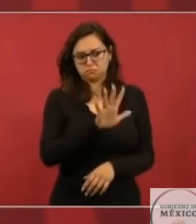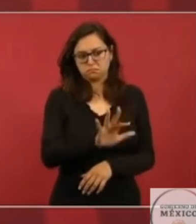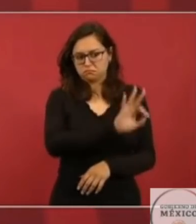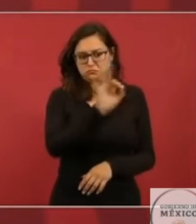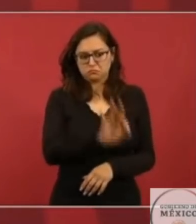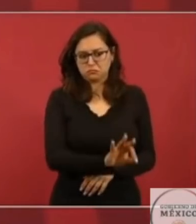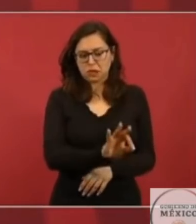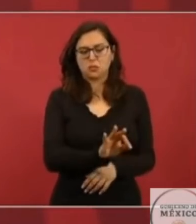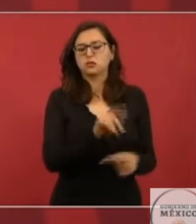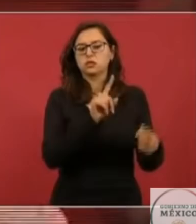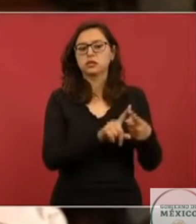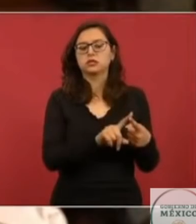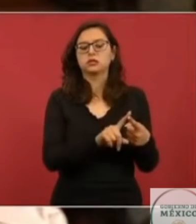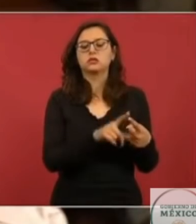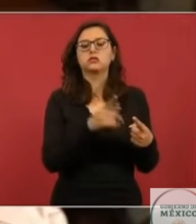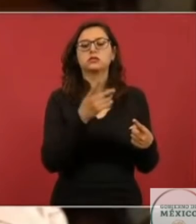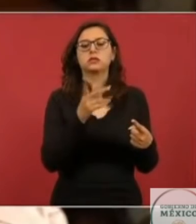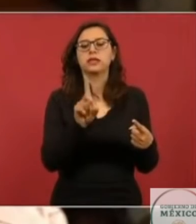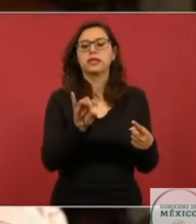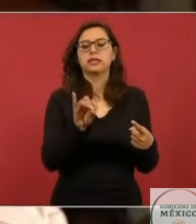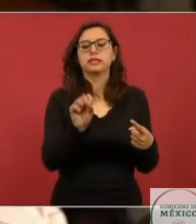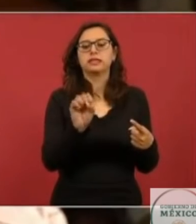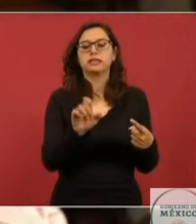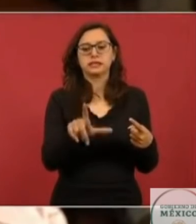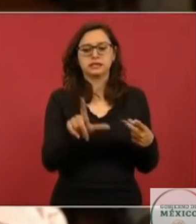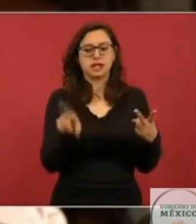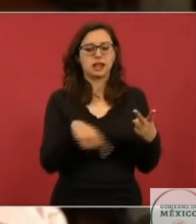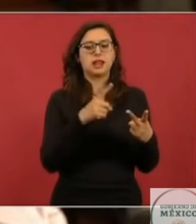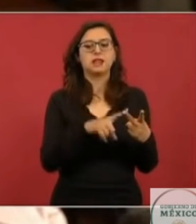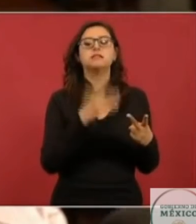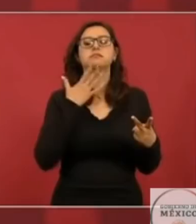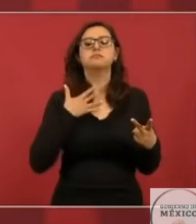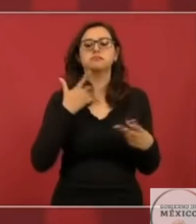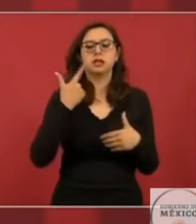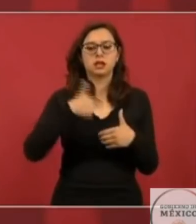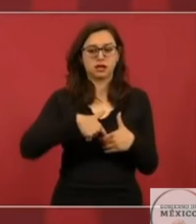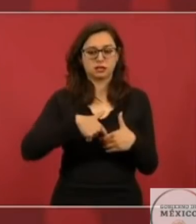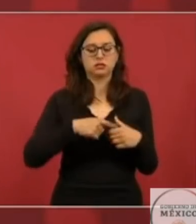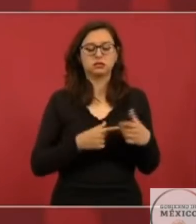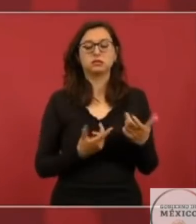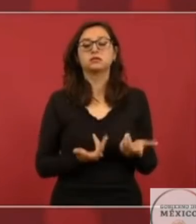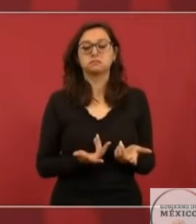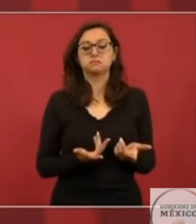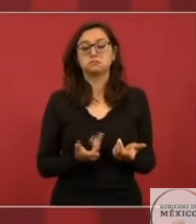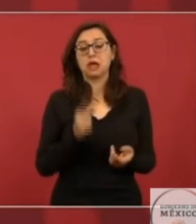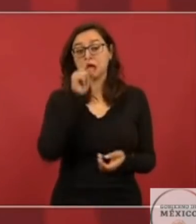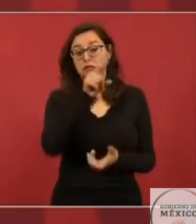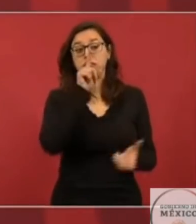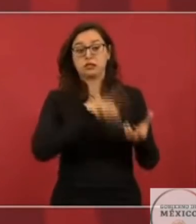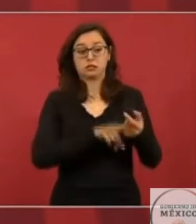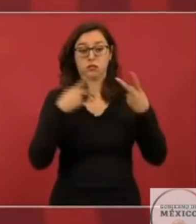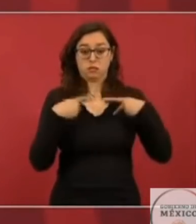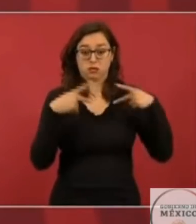diésel y gasolinas. Entonces, los trabajadores de esta